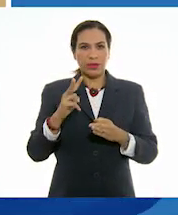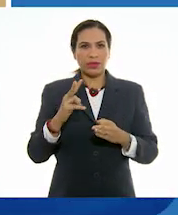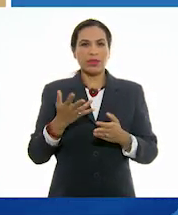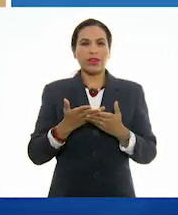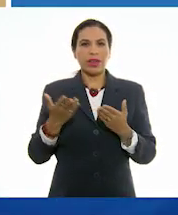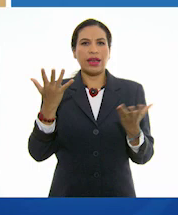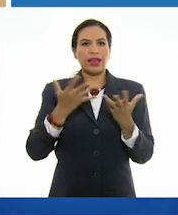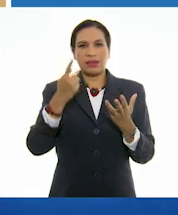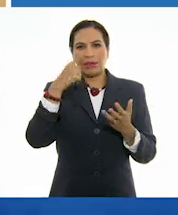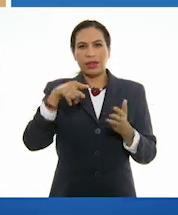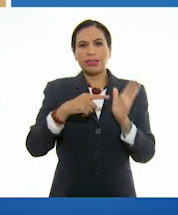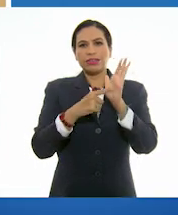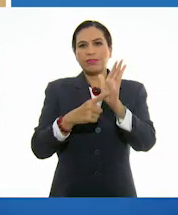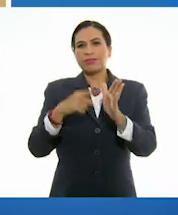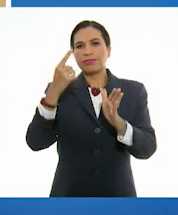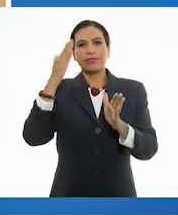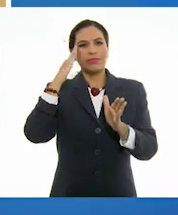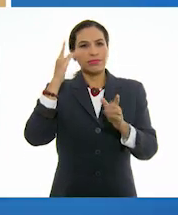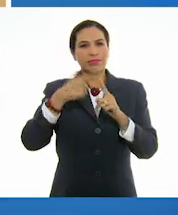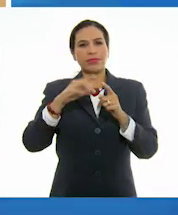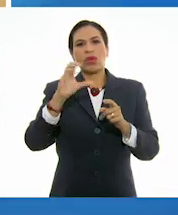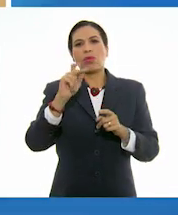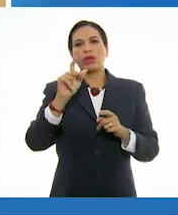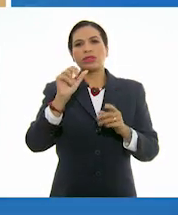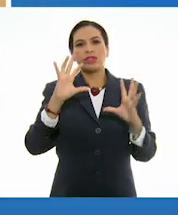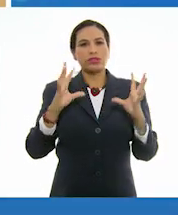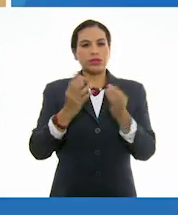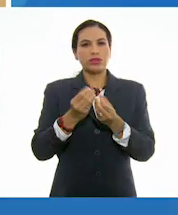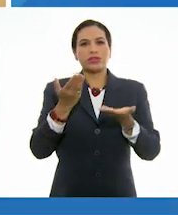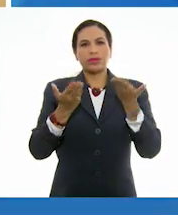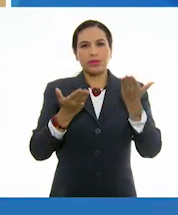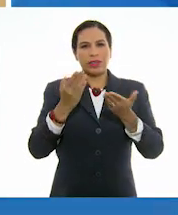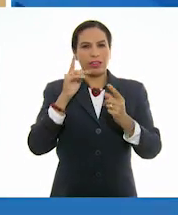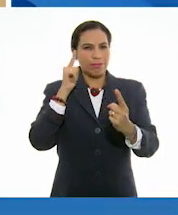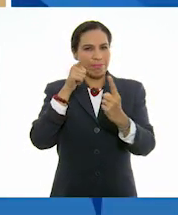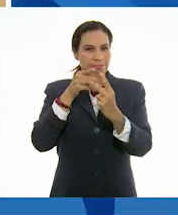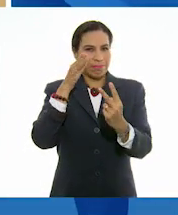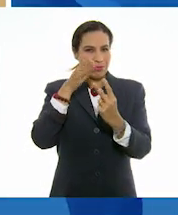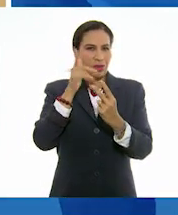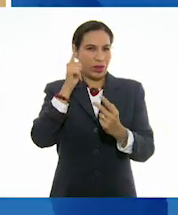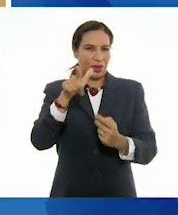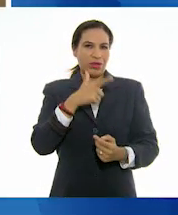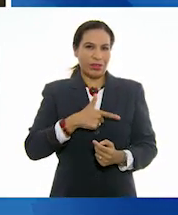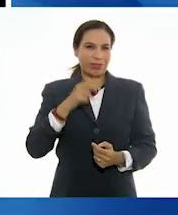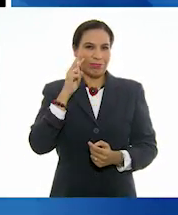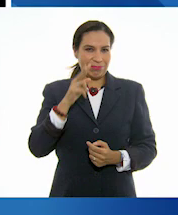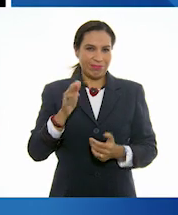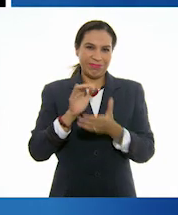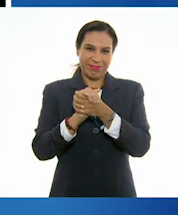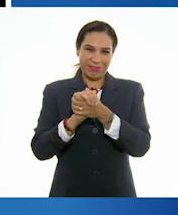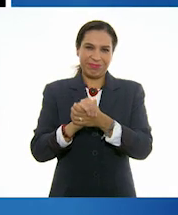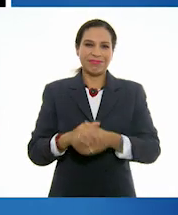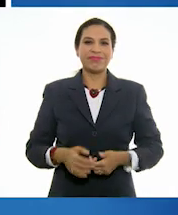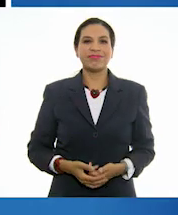realizaron para demostrar los principios de composición de equilibrio y énfasis. Ojalá te guste. ¡Saludos!